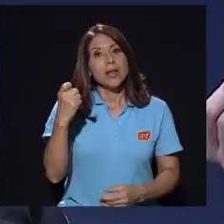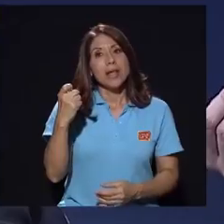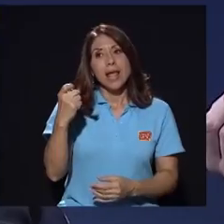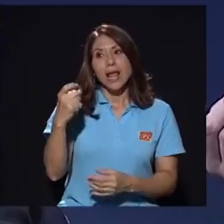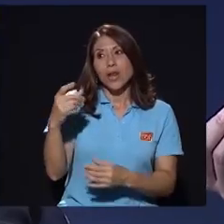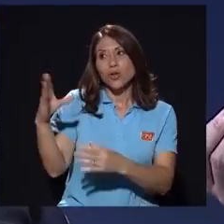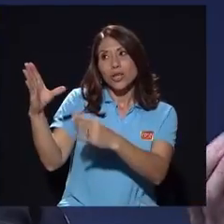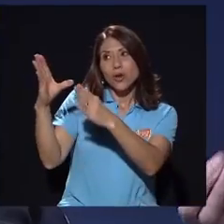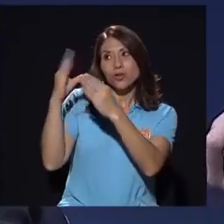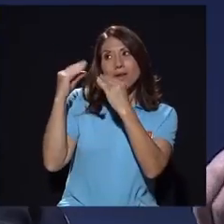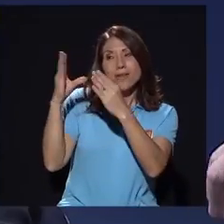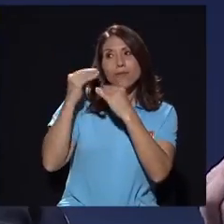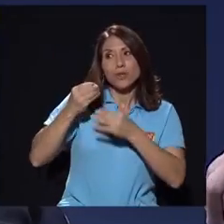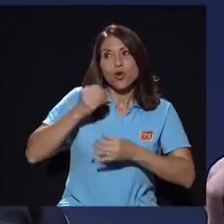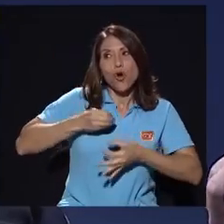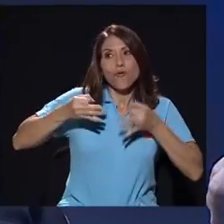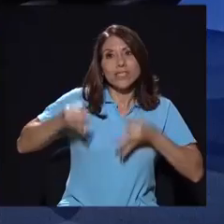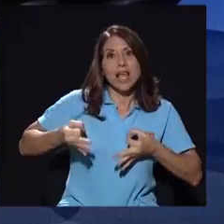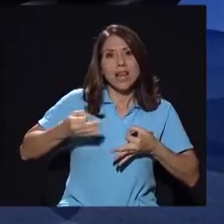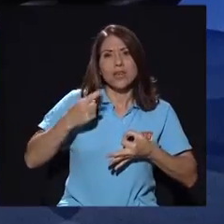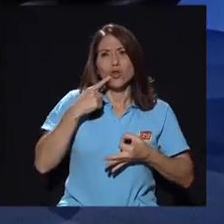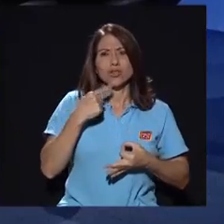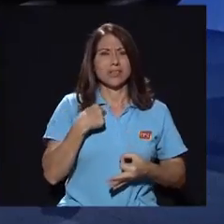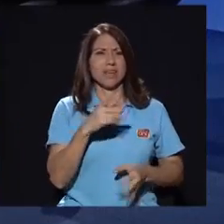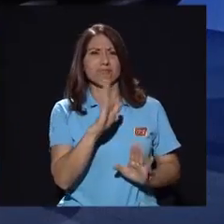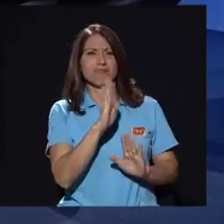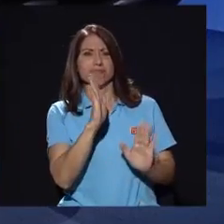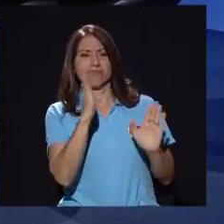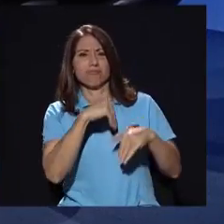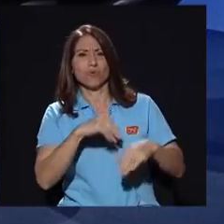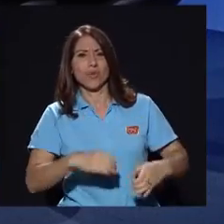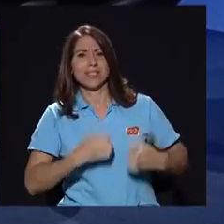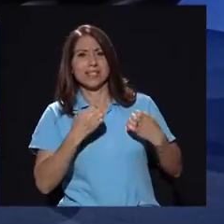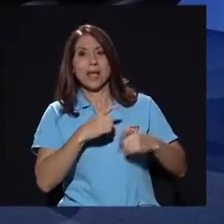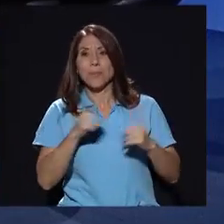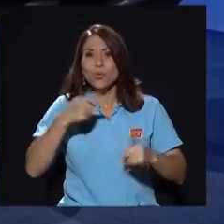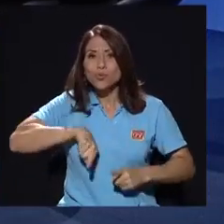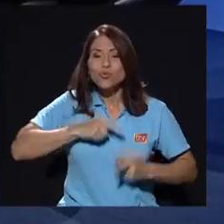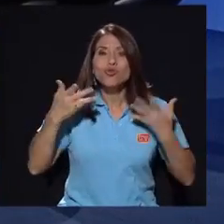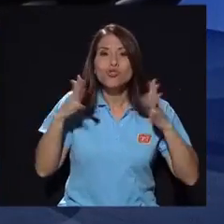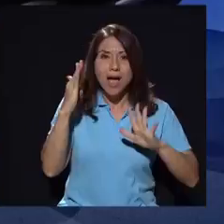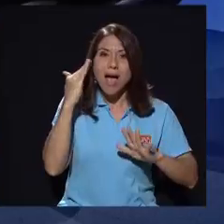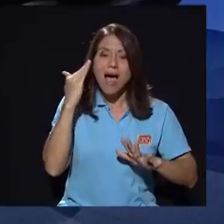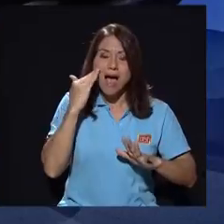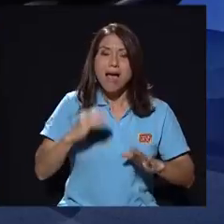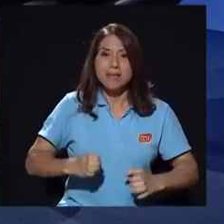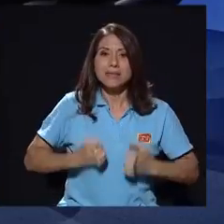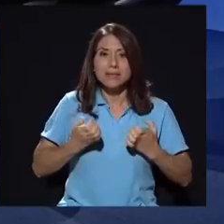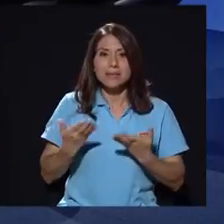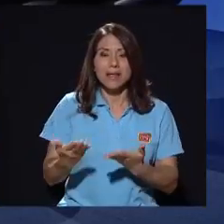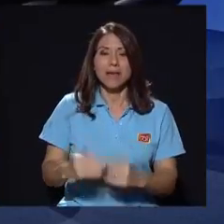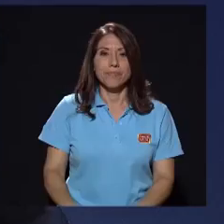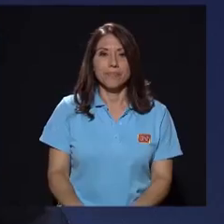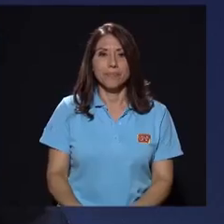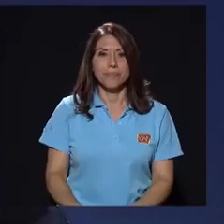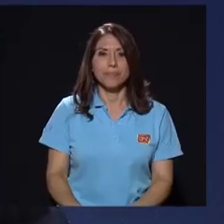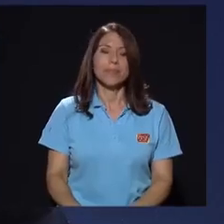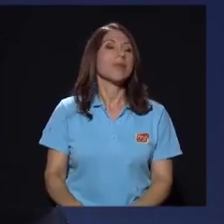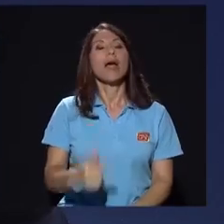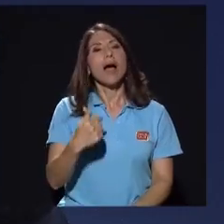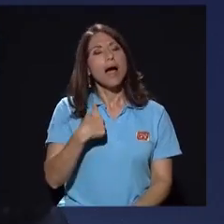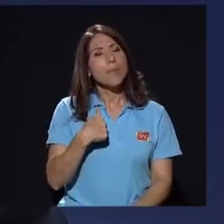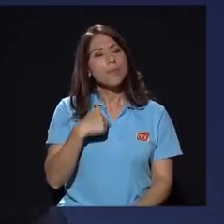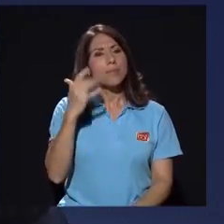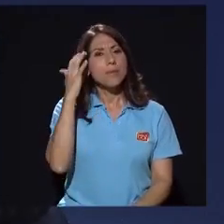fuentes oficiales nos decían que no existían, cuando nosotros sabíamos que existían. Ahora, a mí